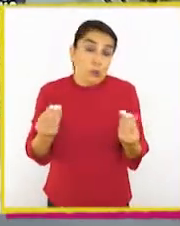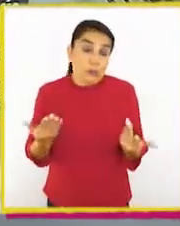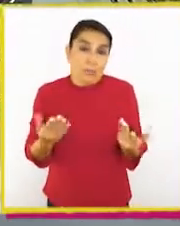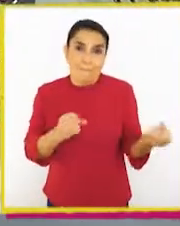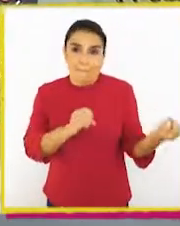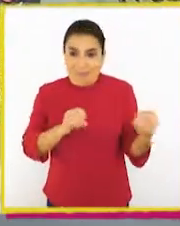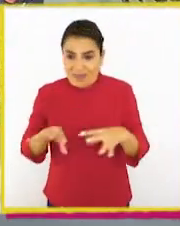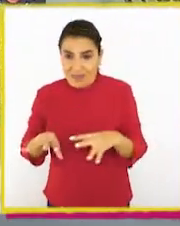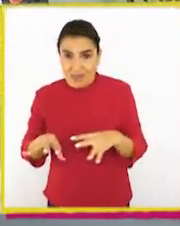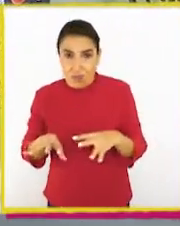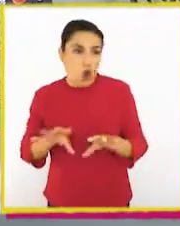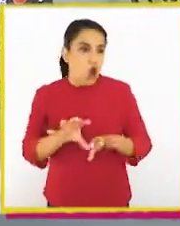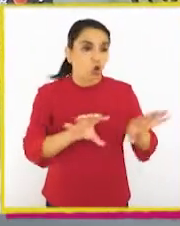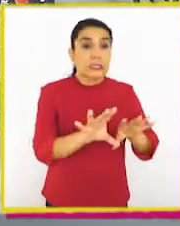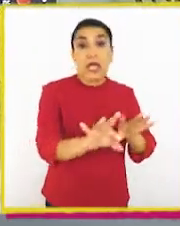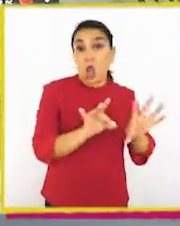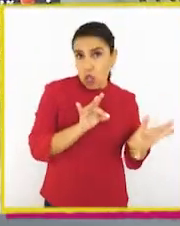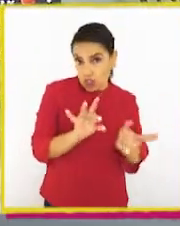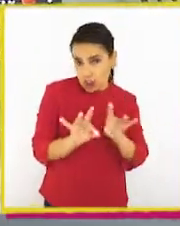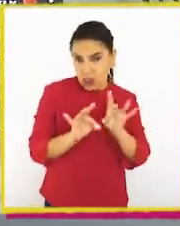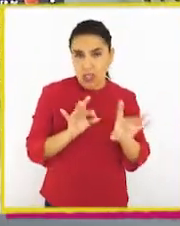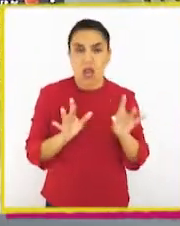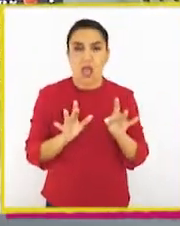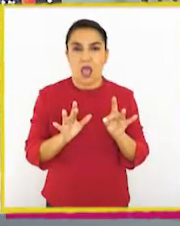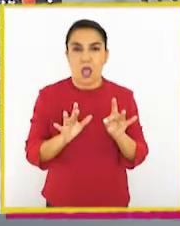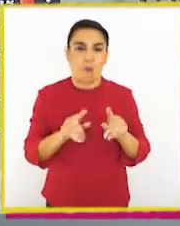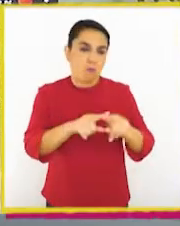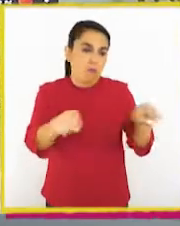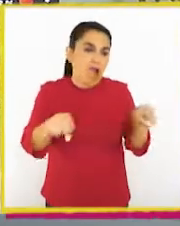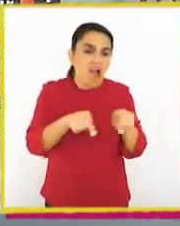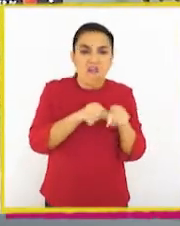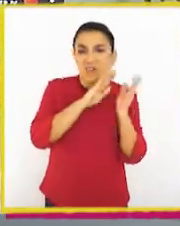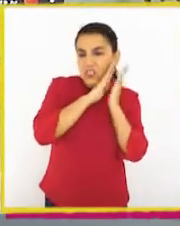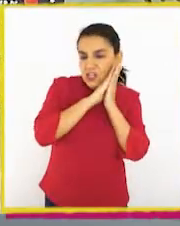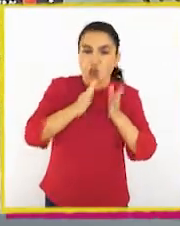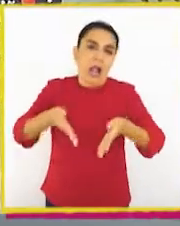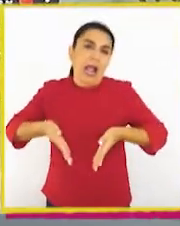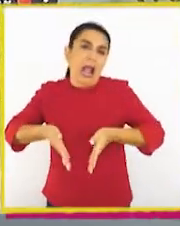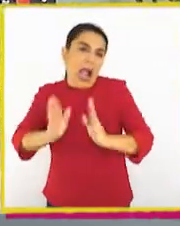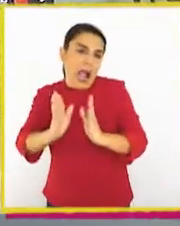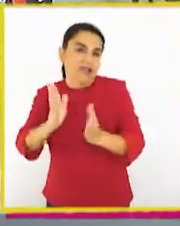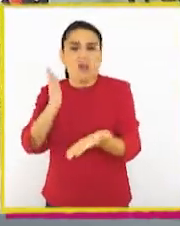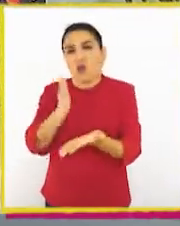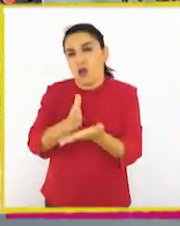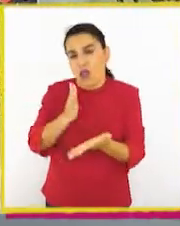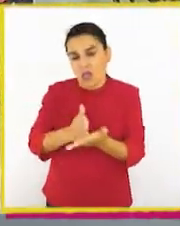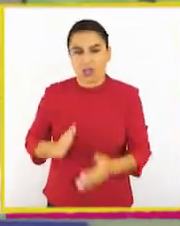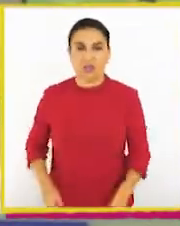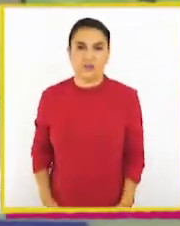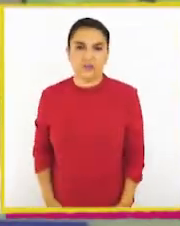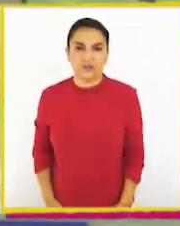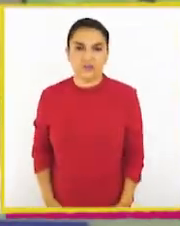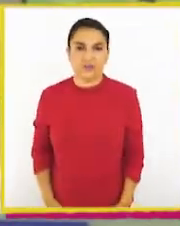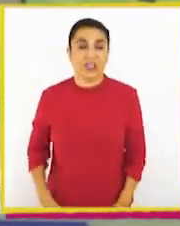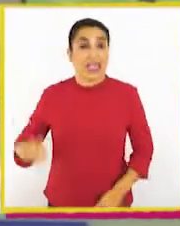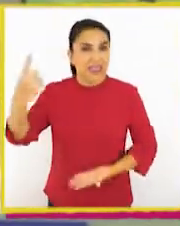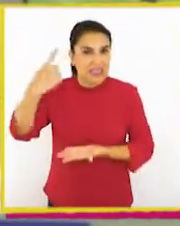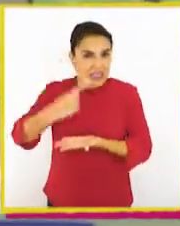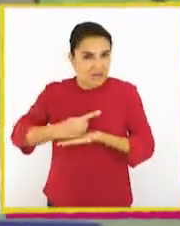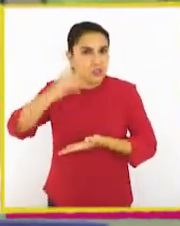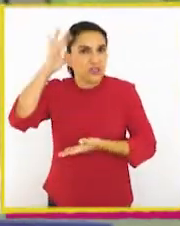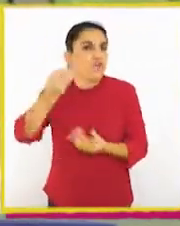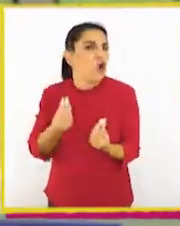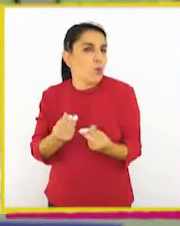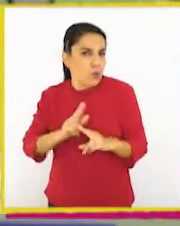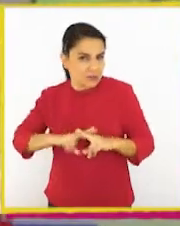perdemos y encontramos cosas. Ya sea dentro de nuestra habitación, en la calle o en el colegio. Y debemos